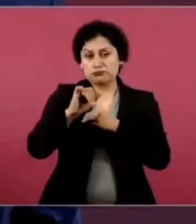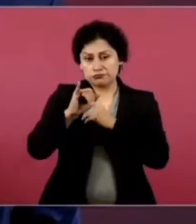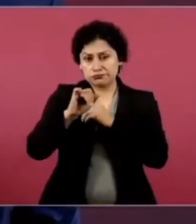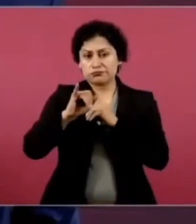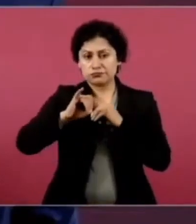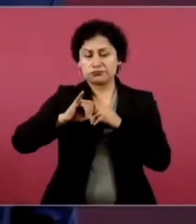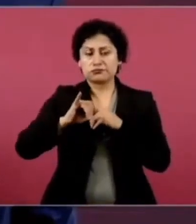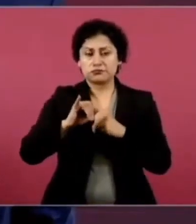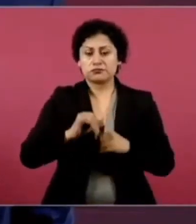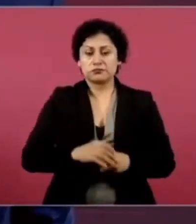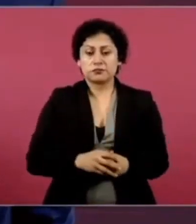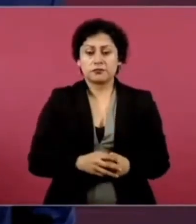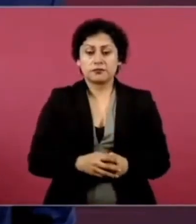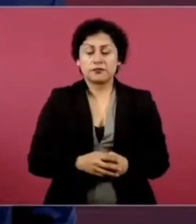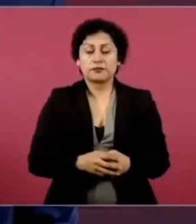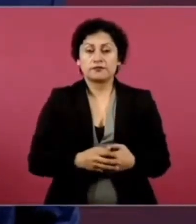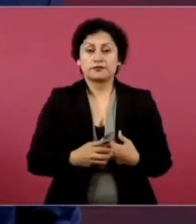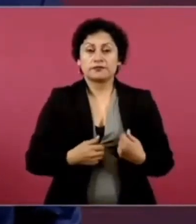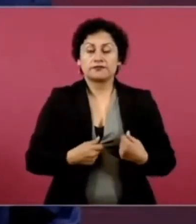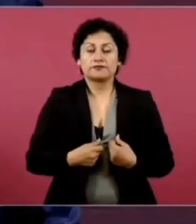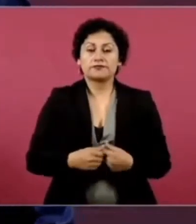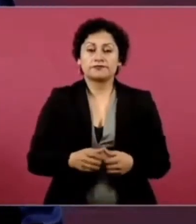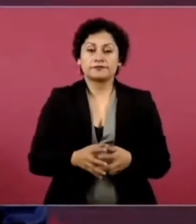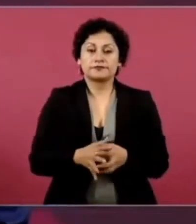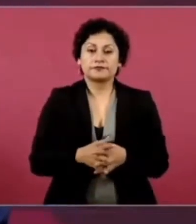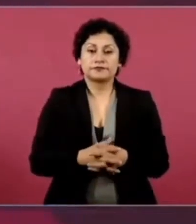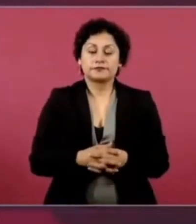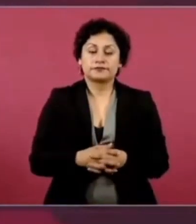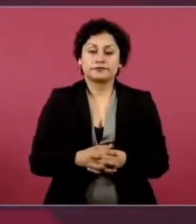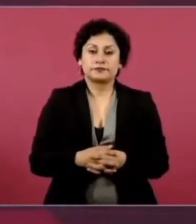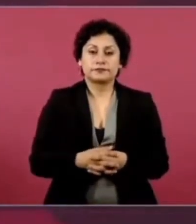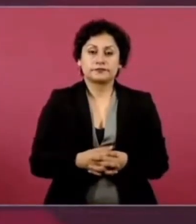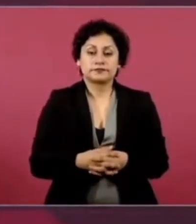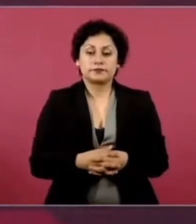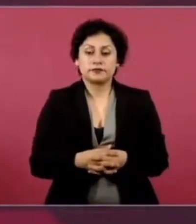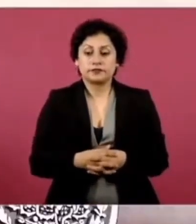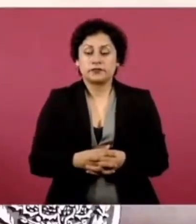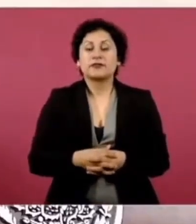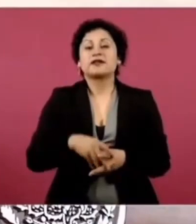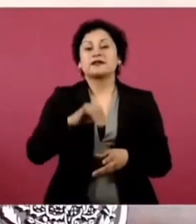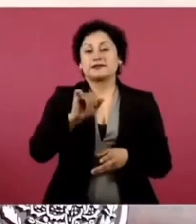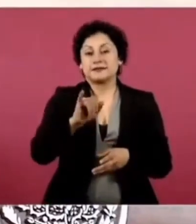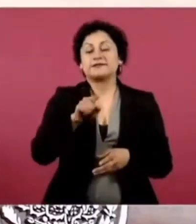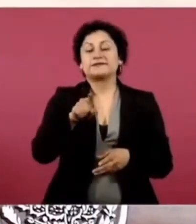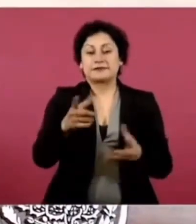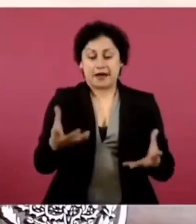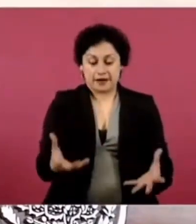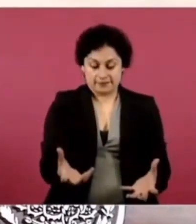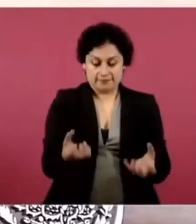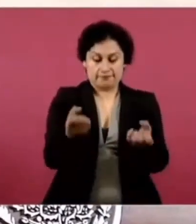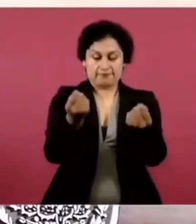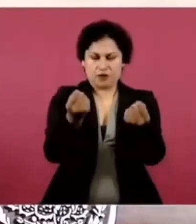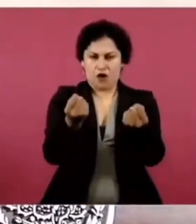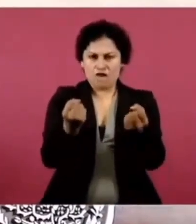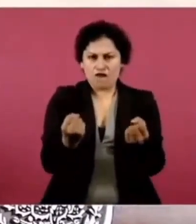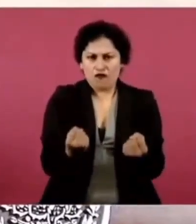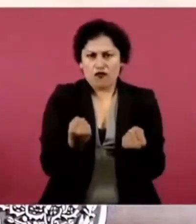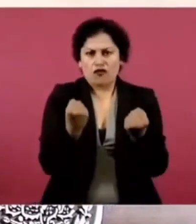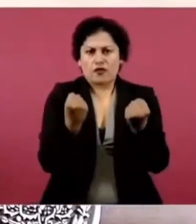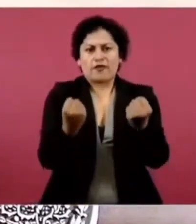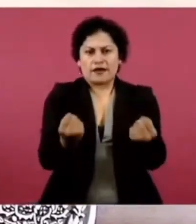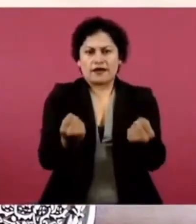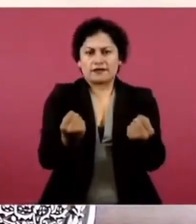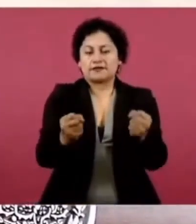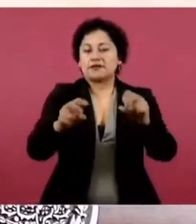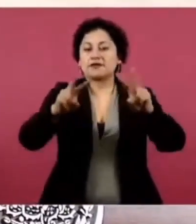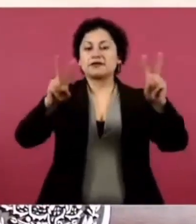se rescata la ingeniería